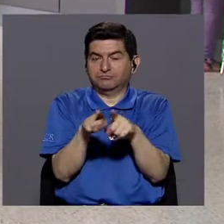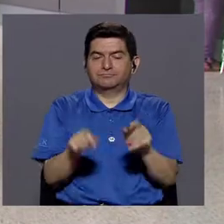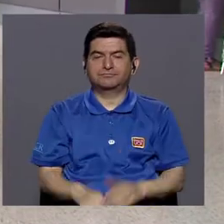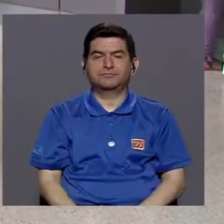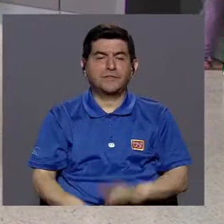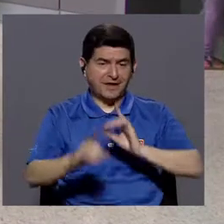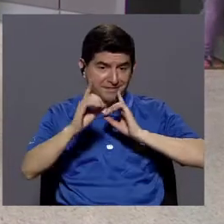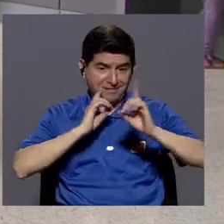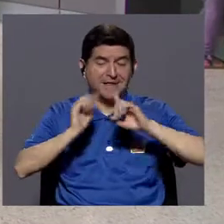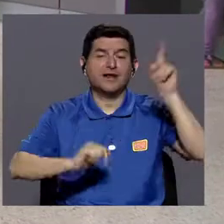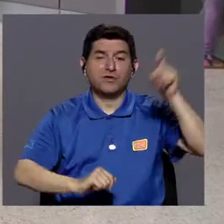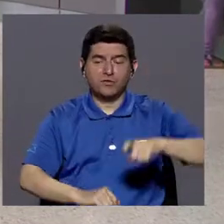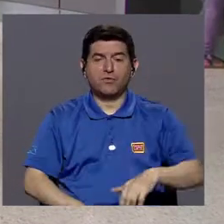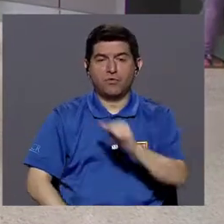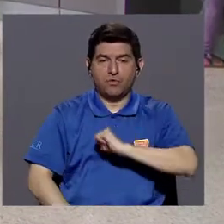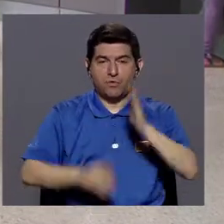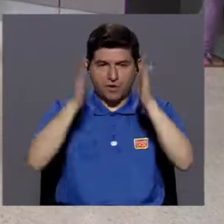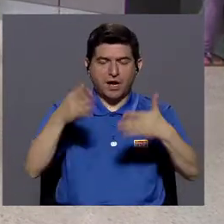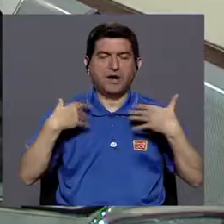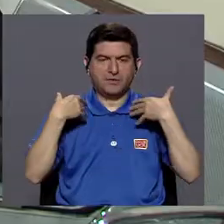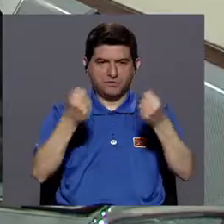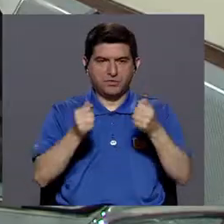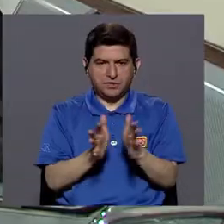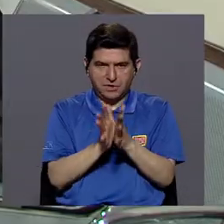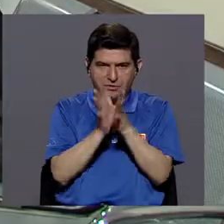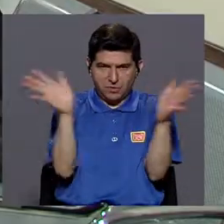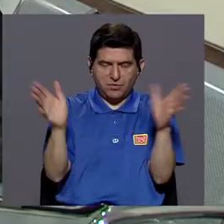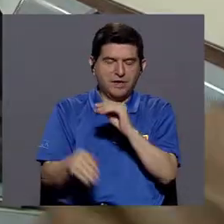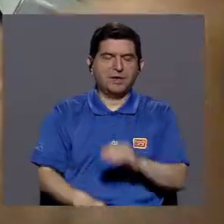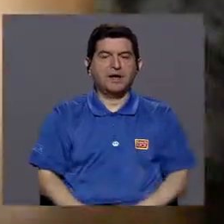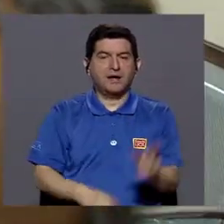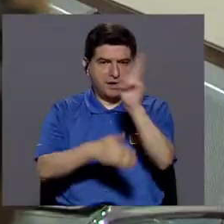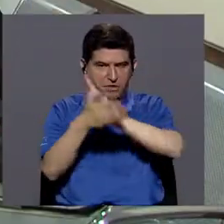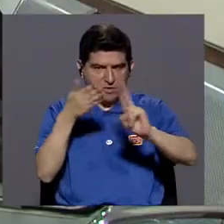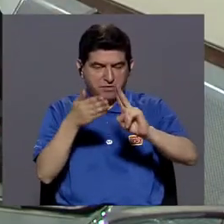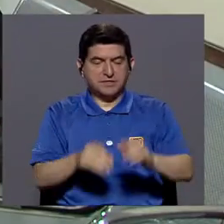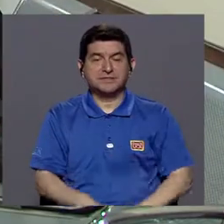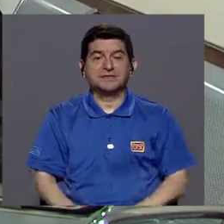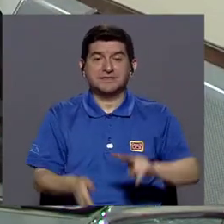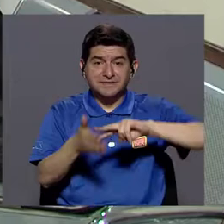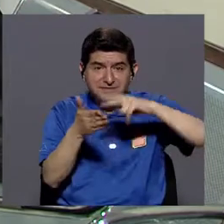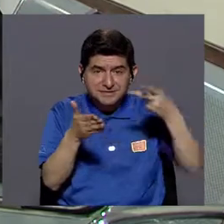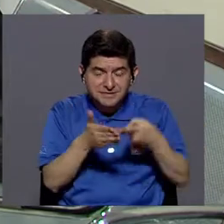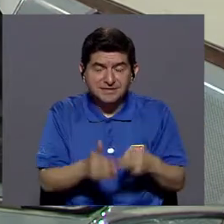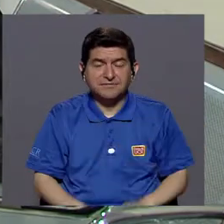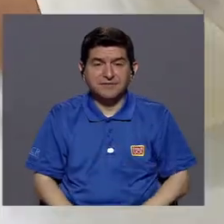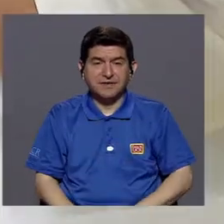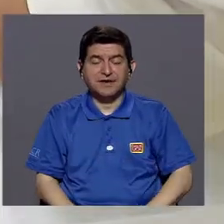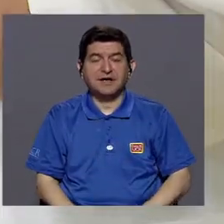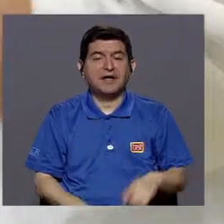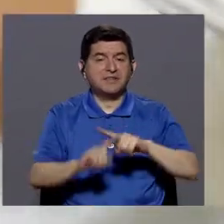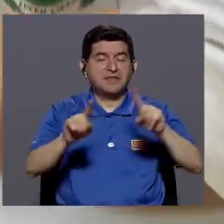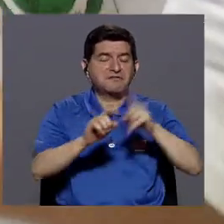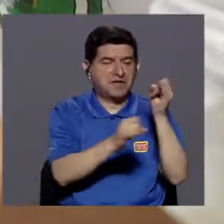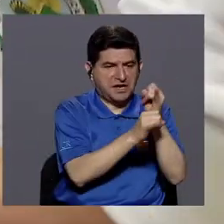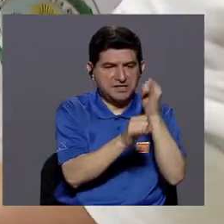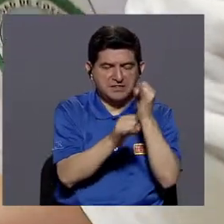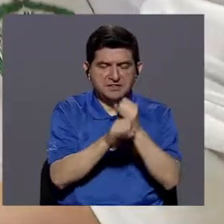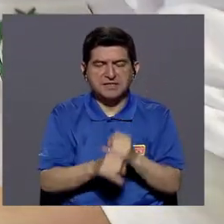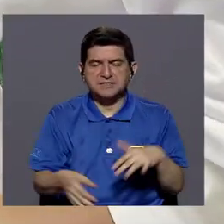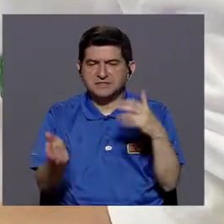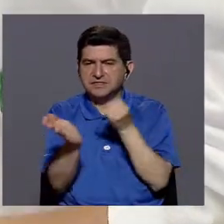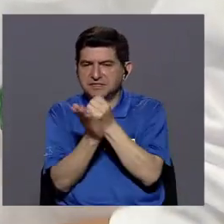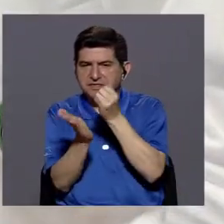se debe haber un diálogo entre autoridades de salud, público y la academia, cuando digo academia no me refiero a estos lugares, ¿verdad?, institutos de investigación, la